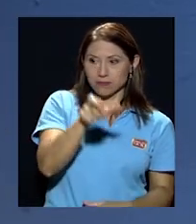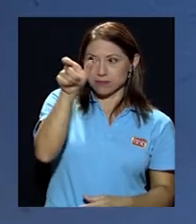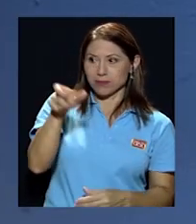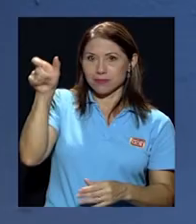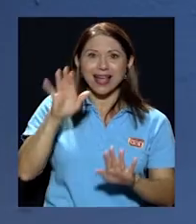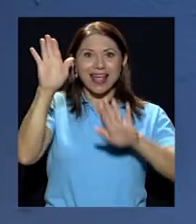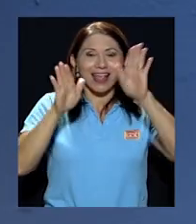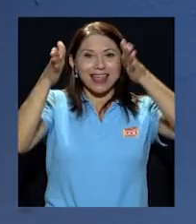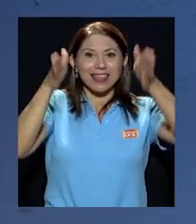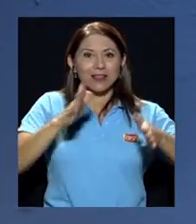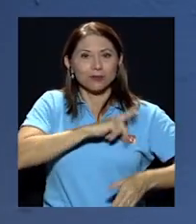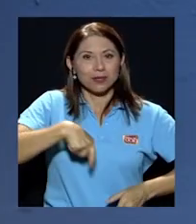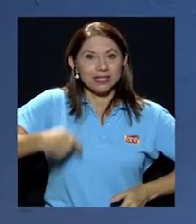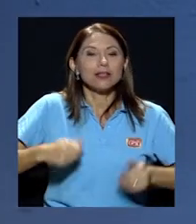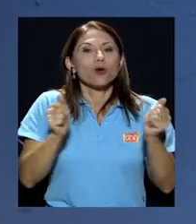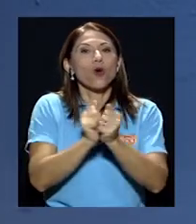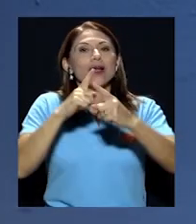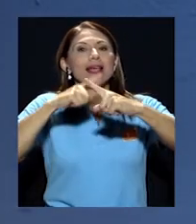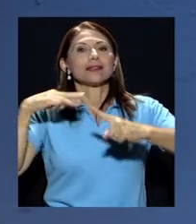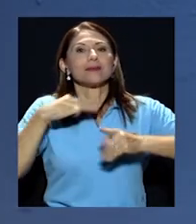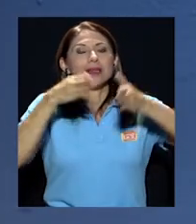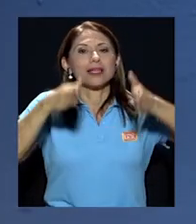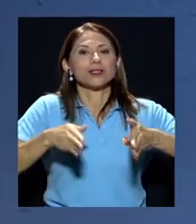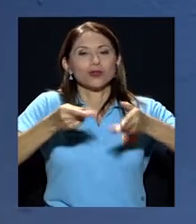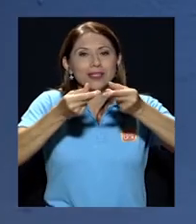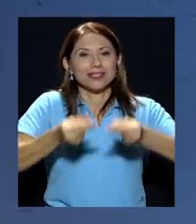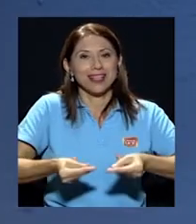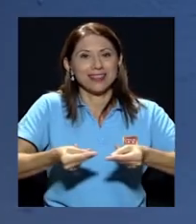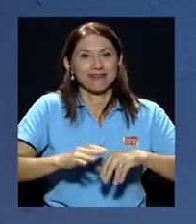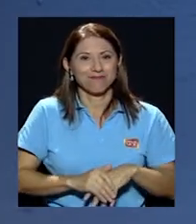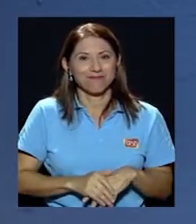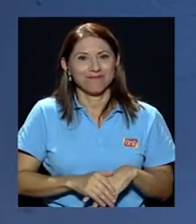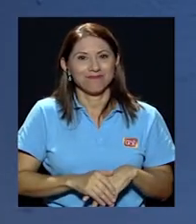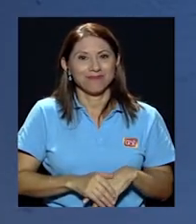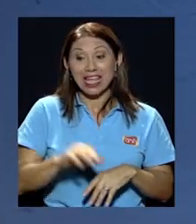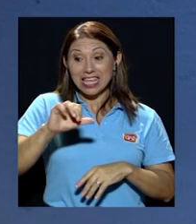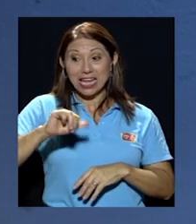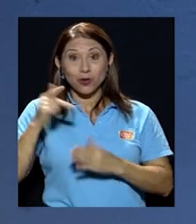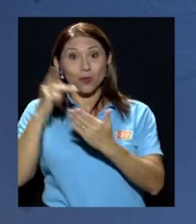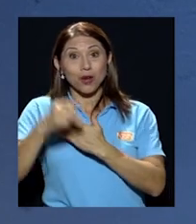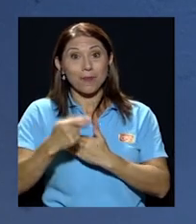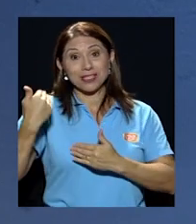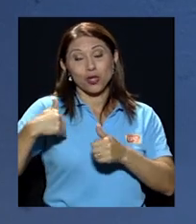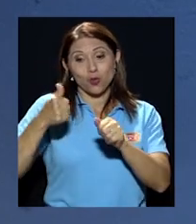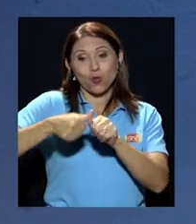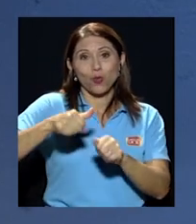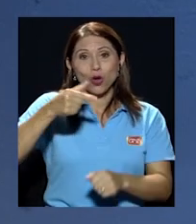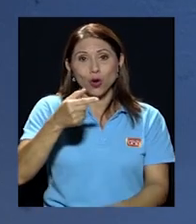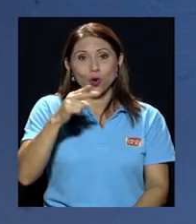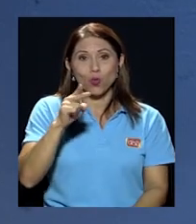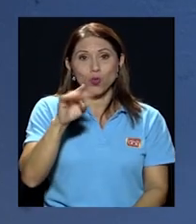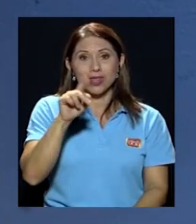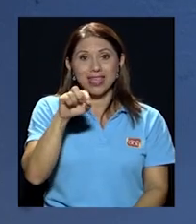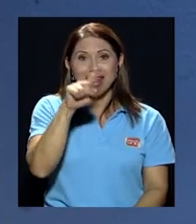ex ministros de Hacienda y en el otro tenían al señor Gutiérrez Gutiérrez ex